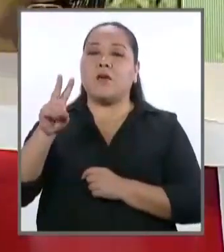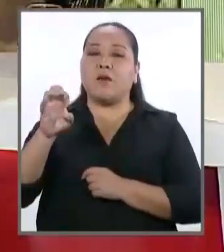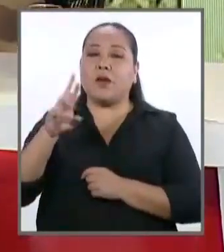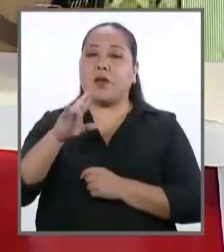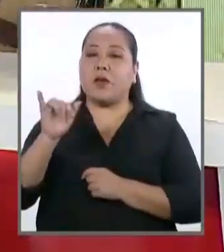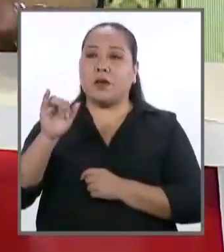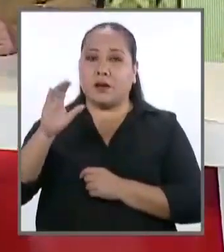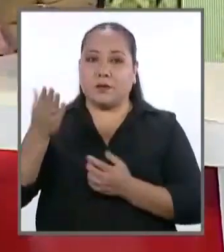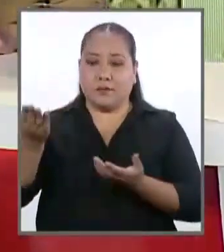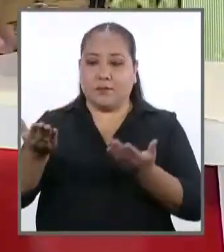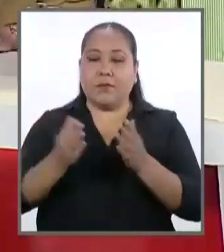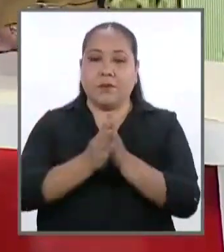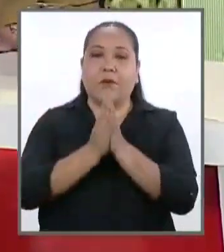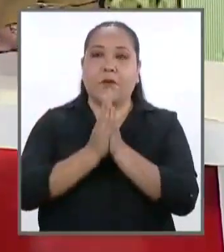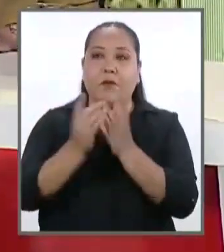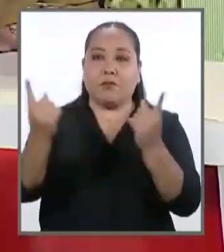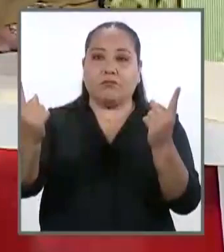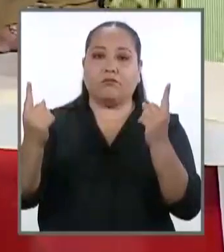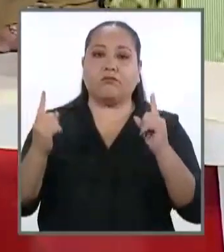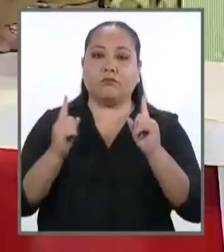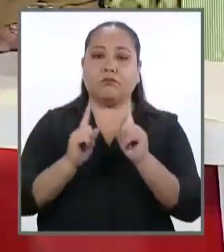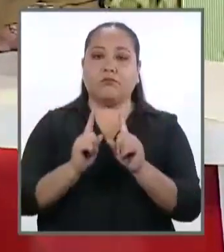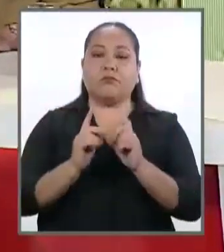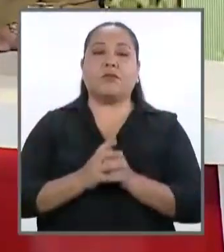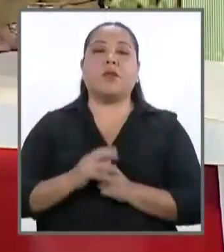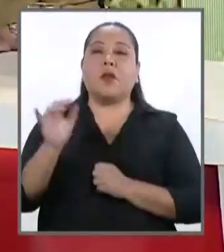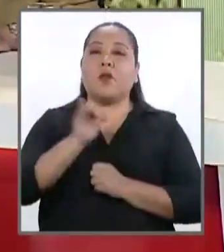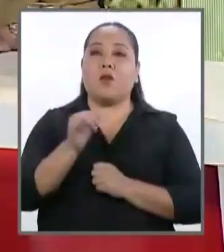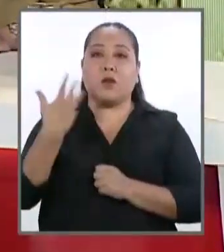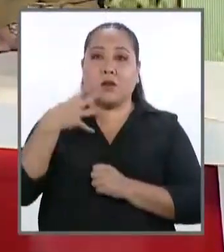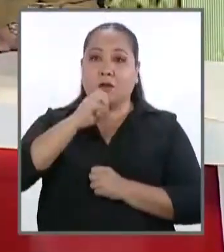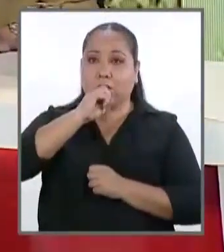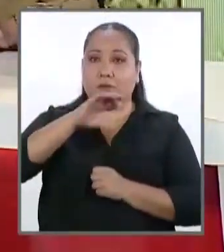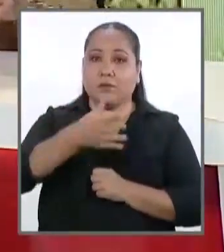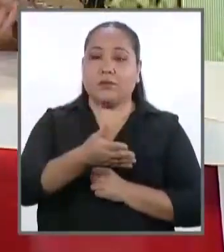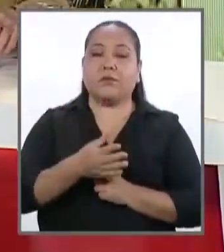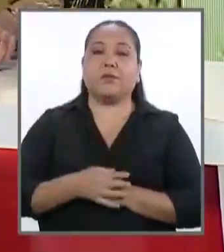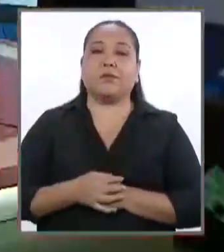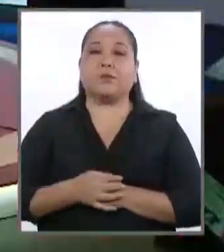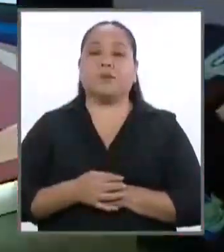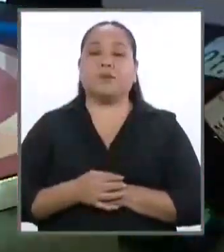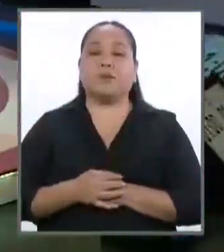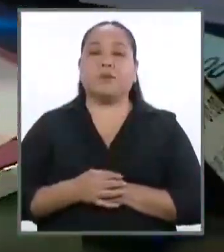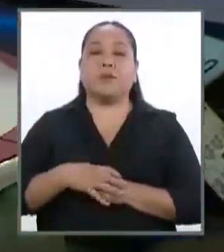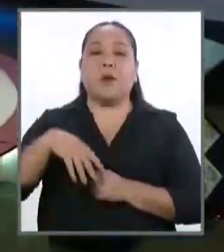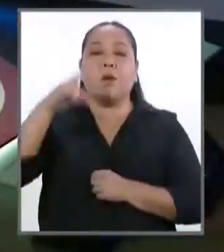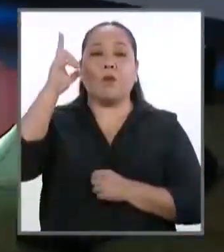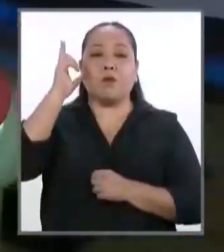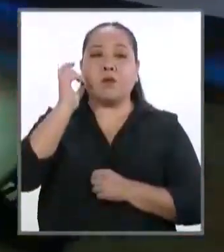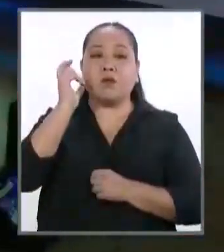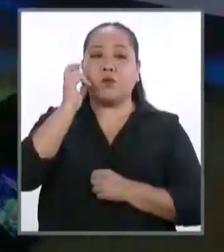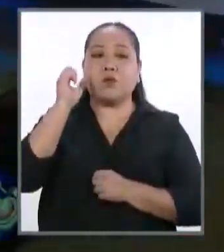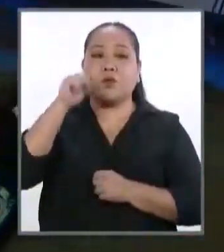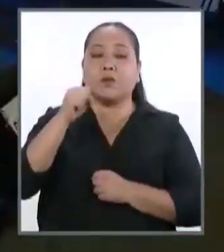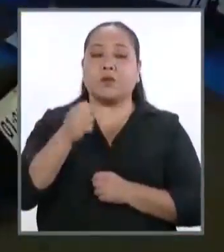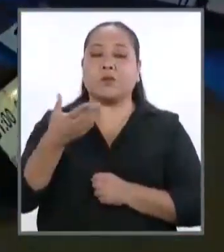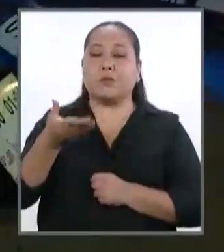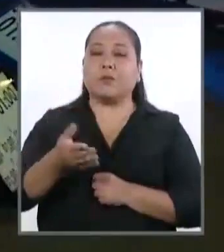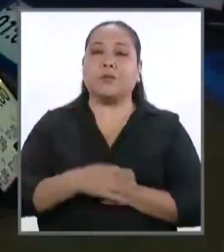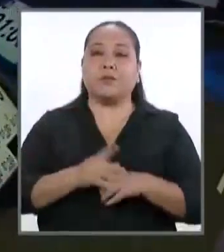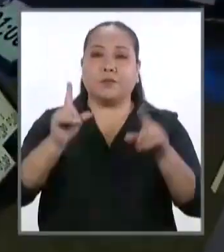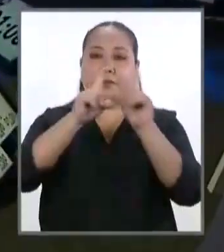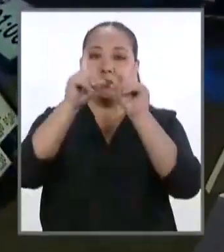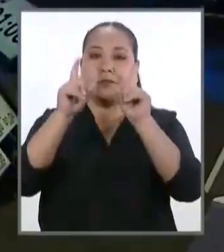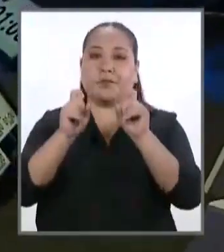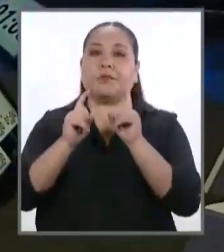Somos Perú. Por favor, la misma mecánica como ya está establecido y vamos a escuchar precisamente la